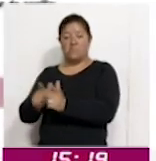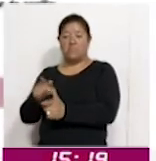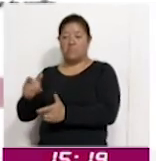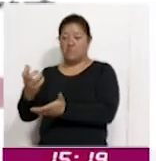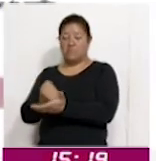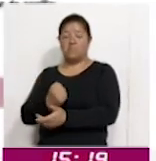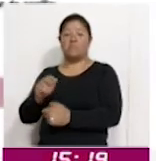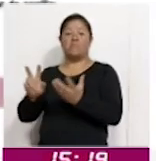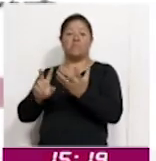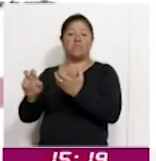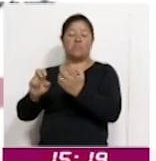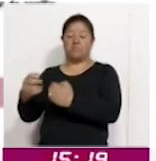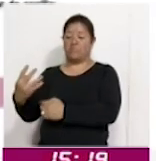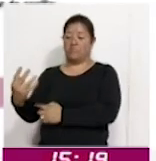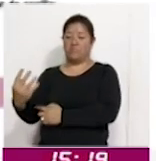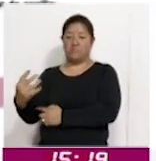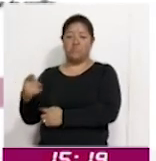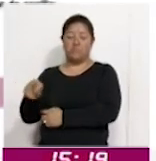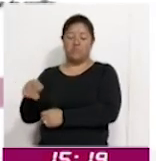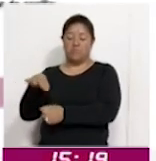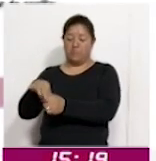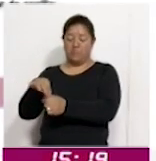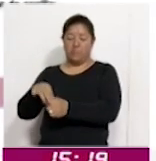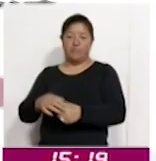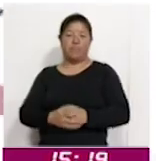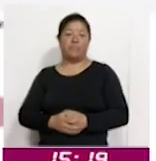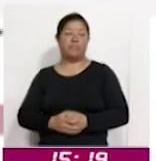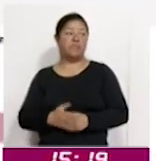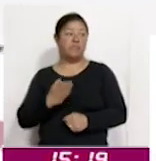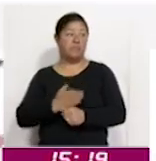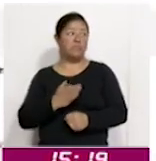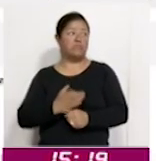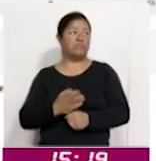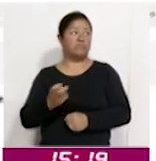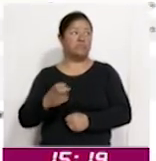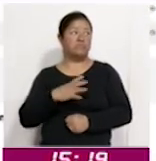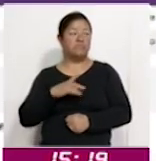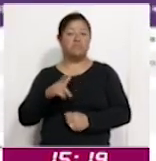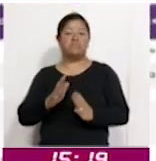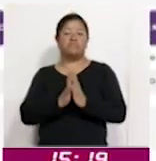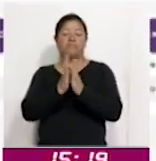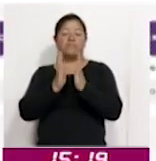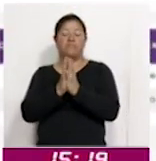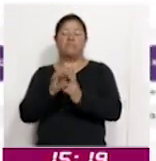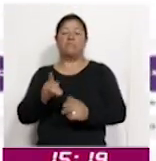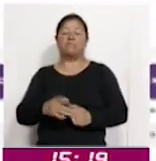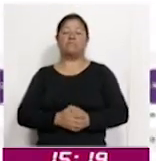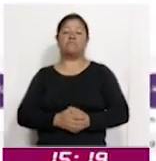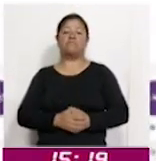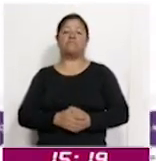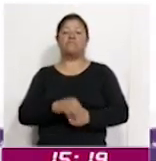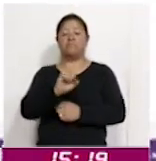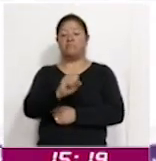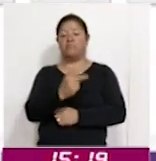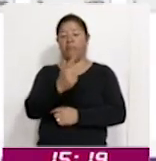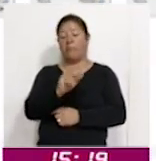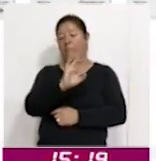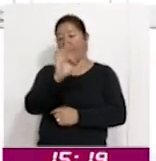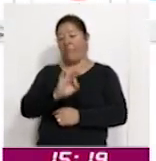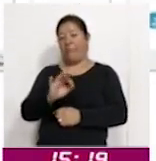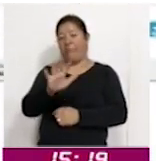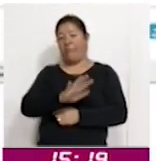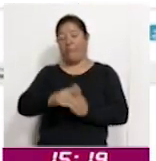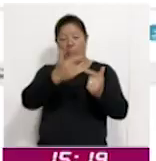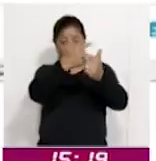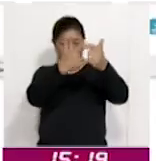logró 814 sufragios. En este lugar se tuvo una participación del 68% de la